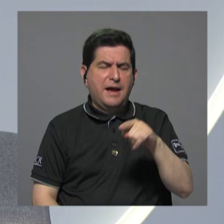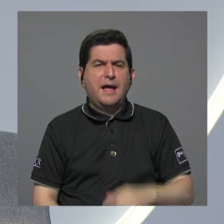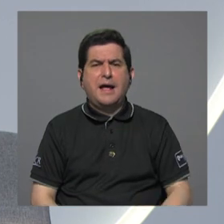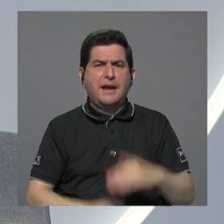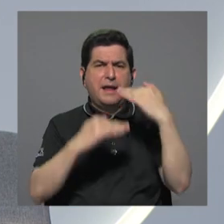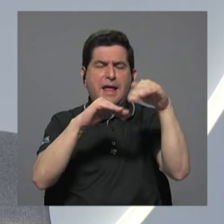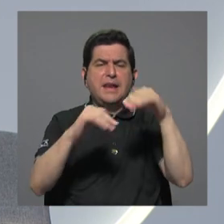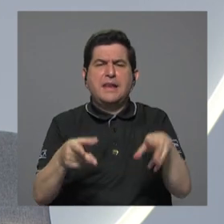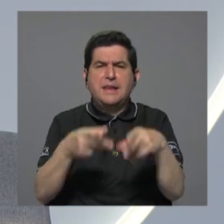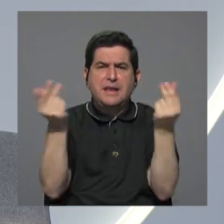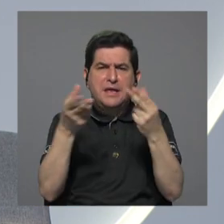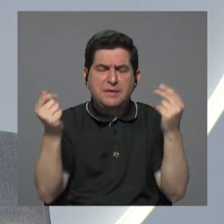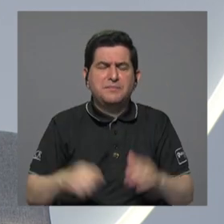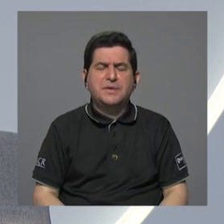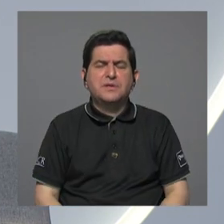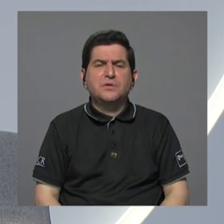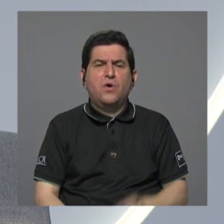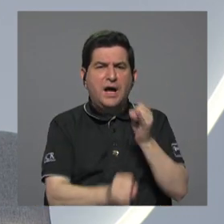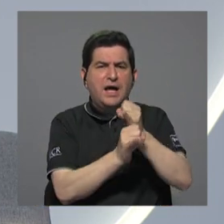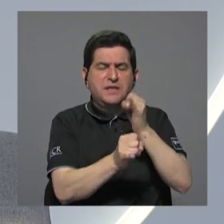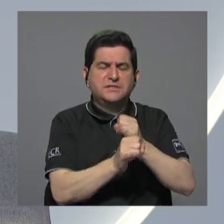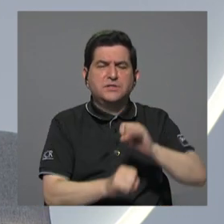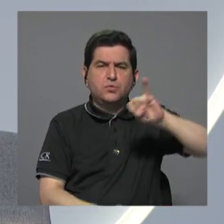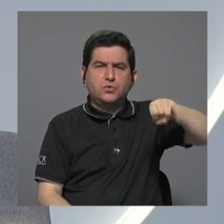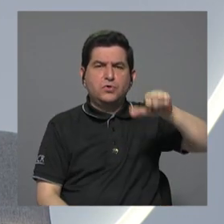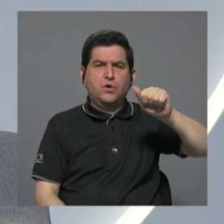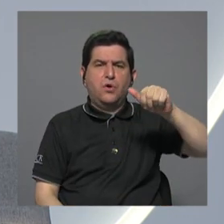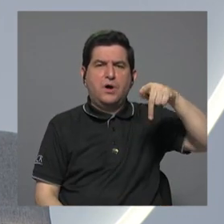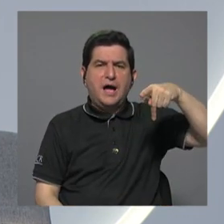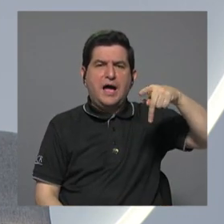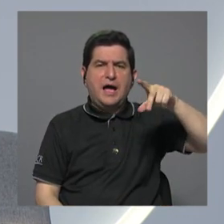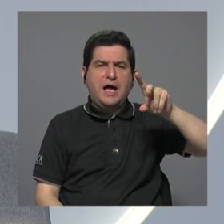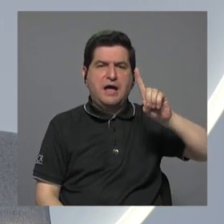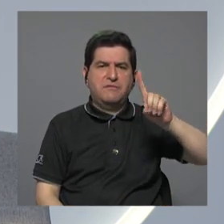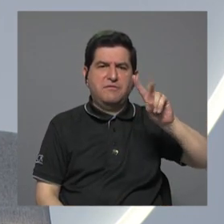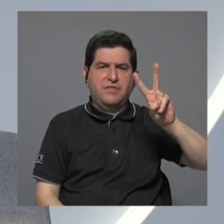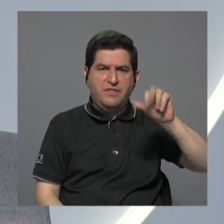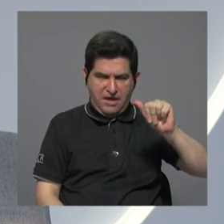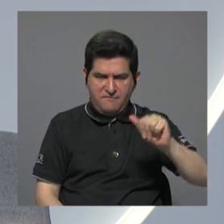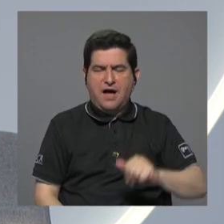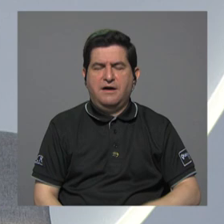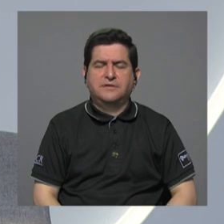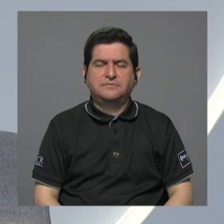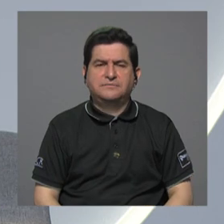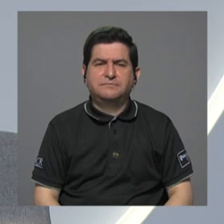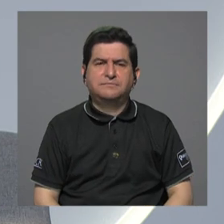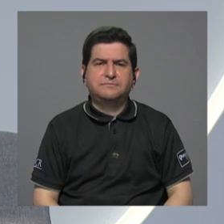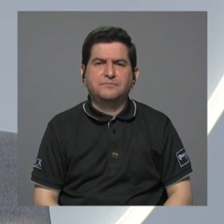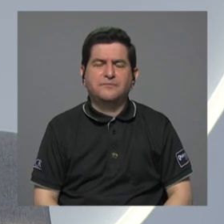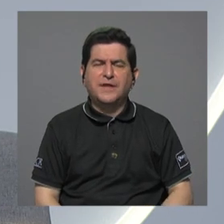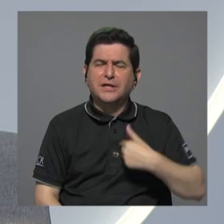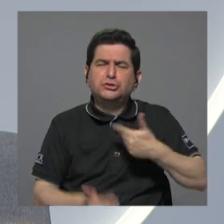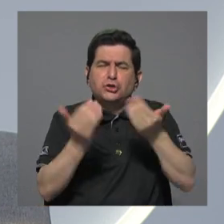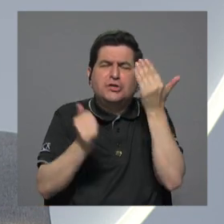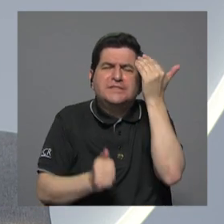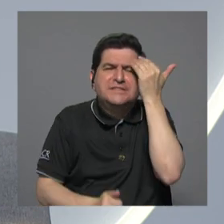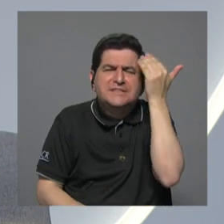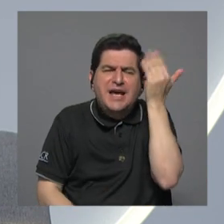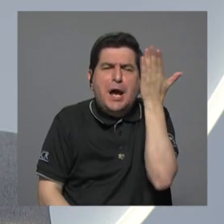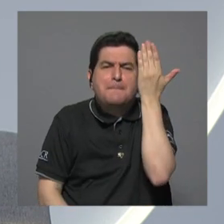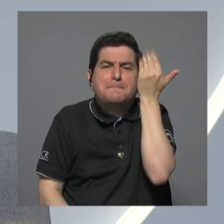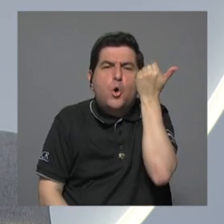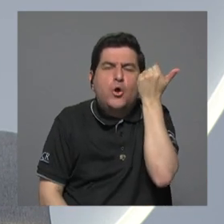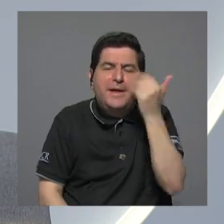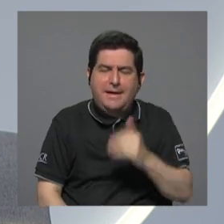a UpDeva, a la Junta Portuaria de Desarrollo de la Vertiente Atlántica. Me gustaría escucharlo, ¿por